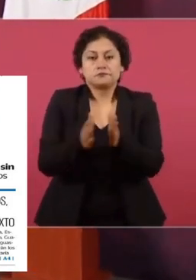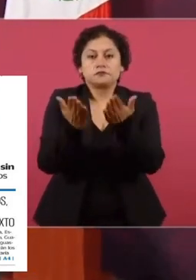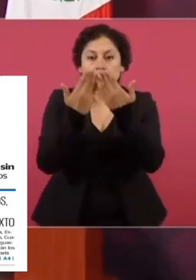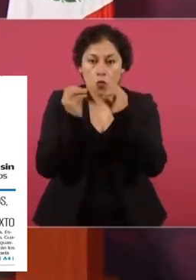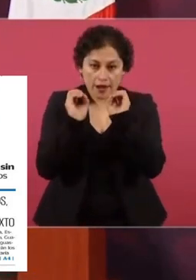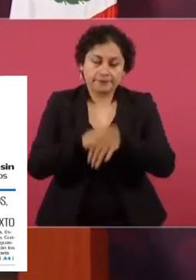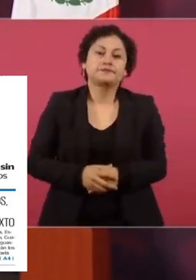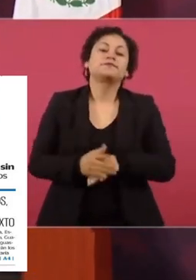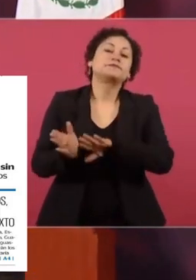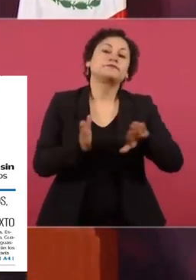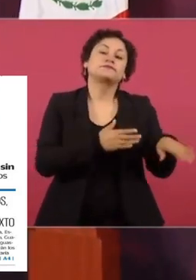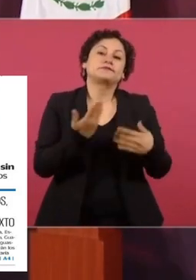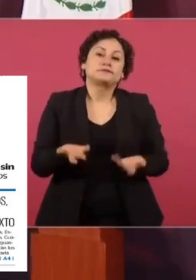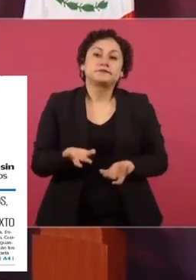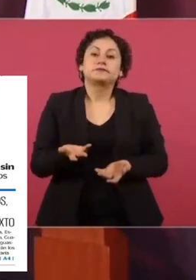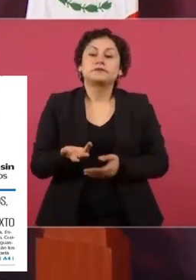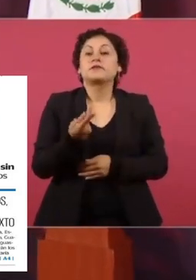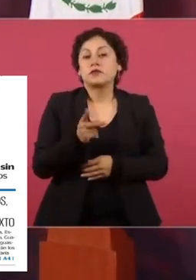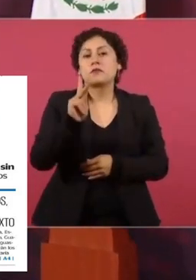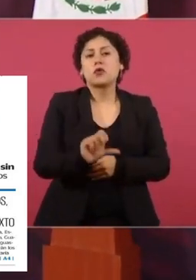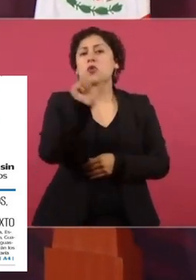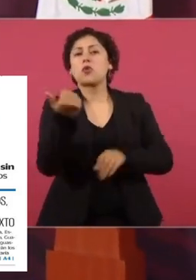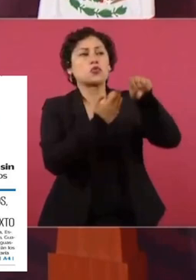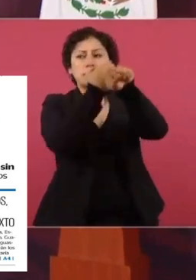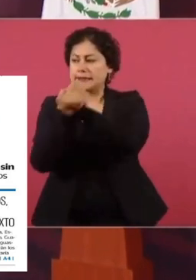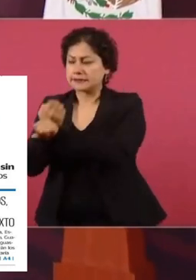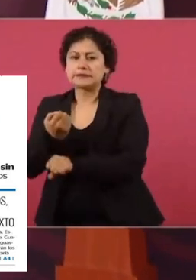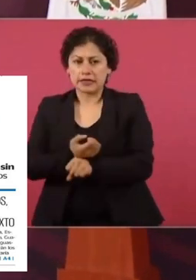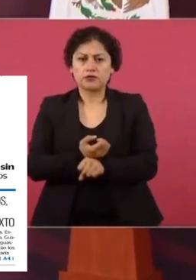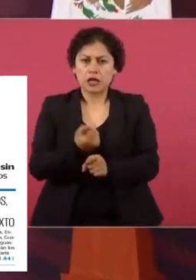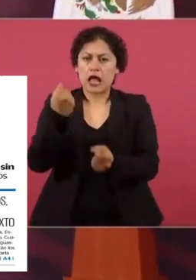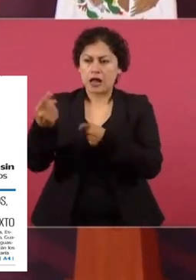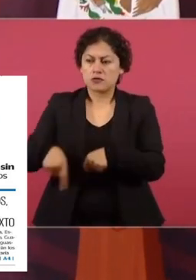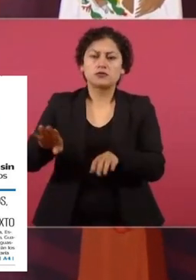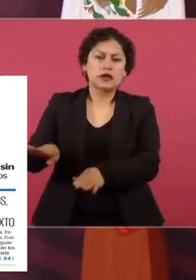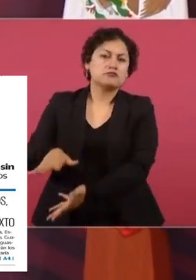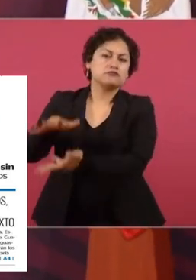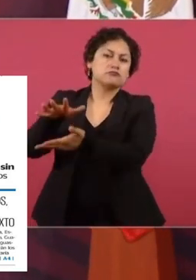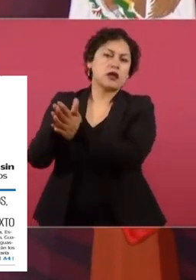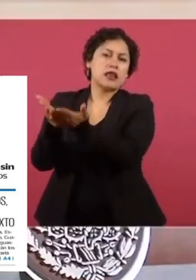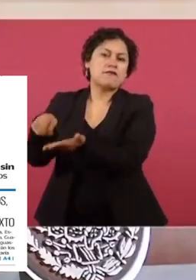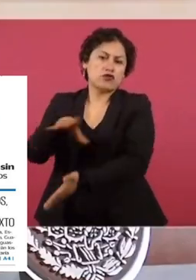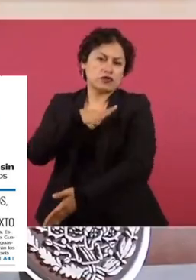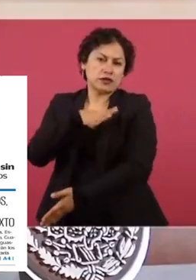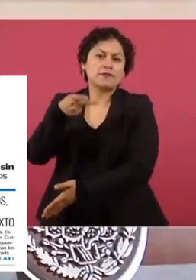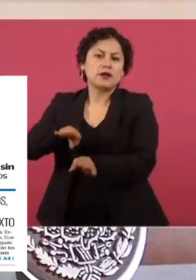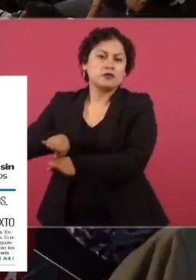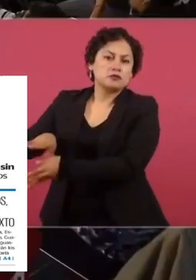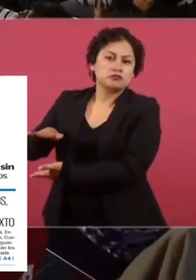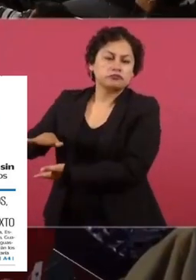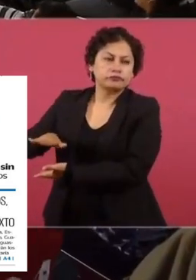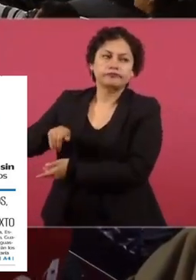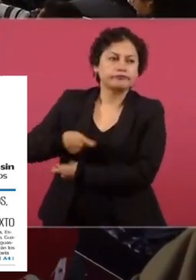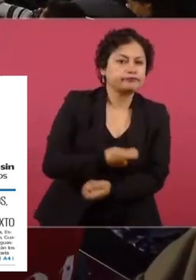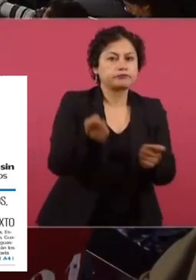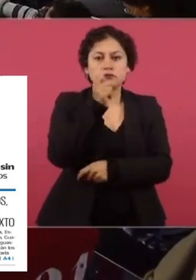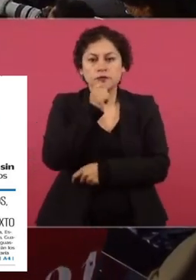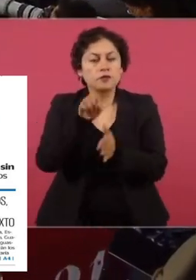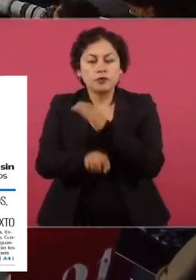En otros casos ya se tienen los libros, pero no los han distribuido todavía. Que es Aguascalientes,